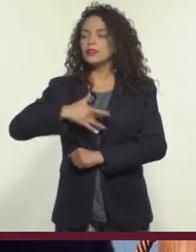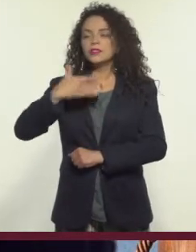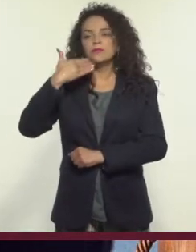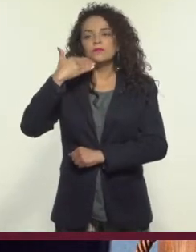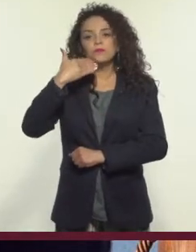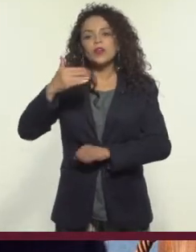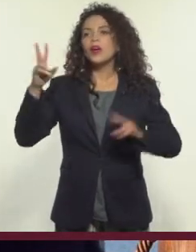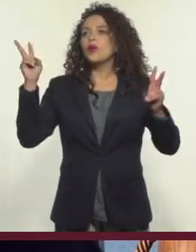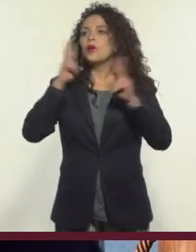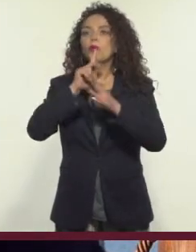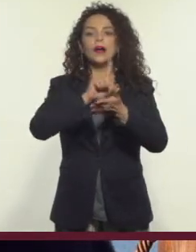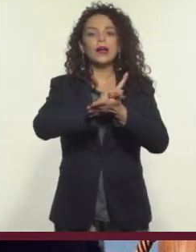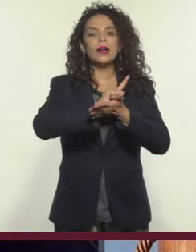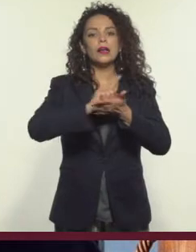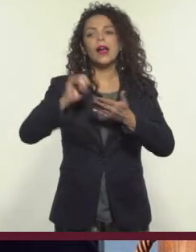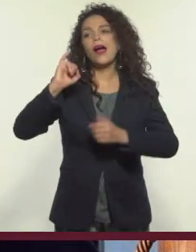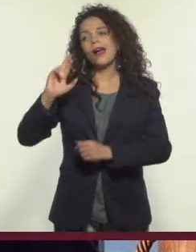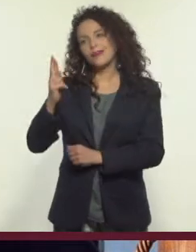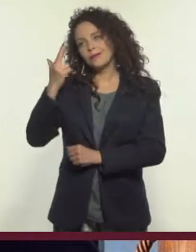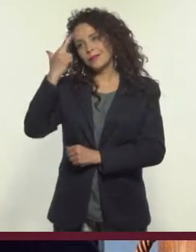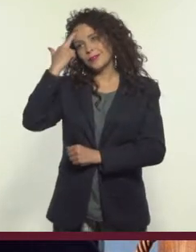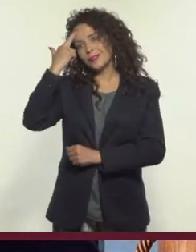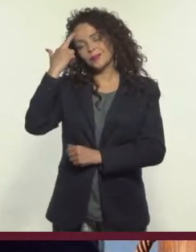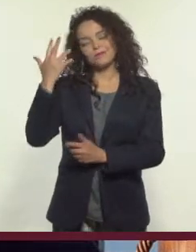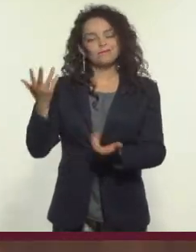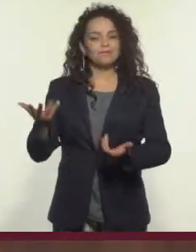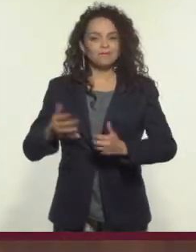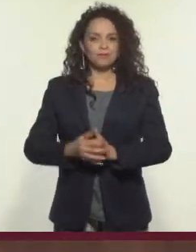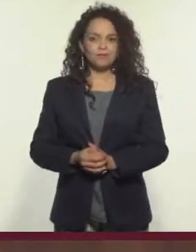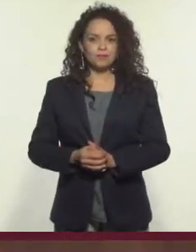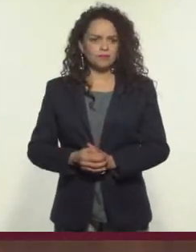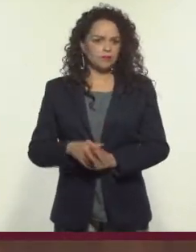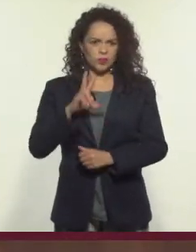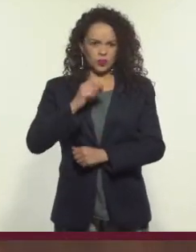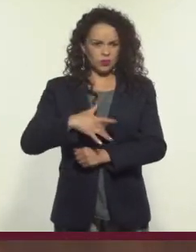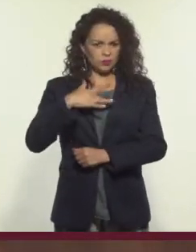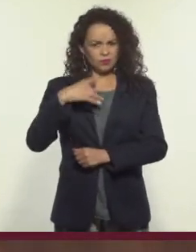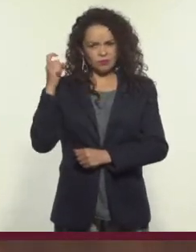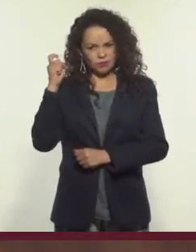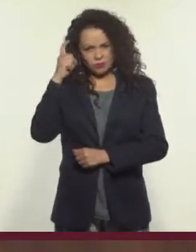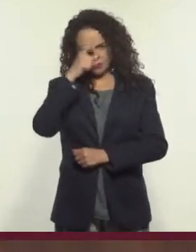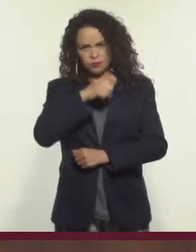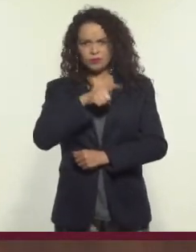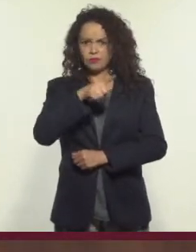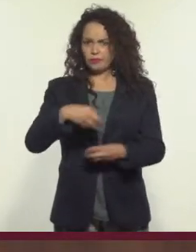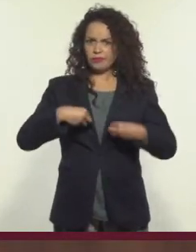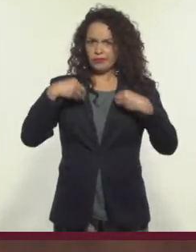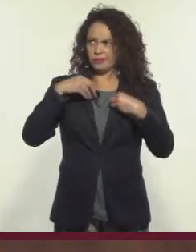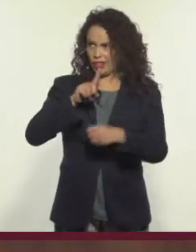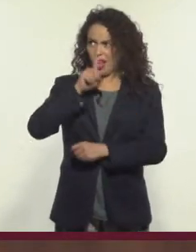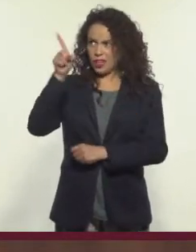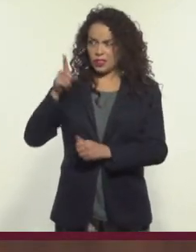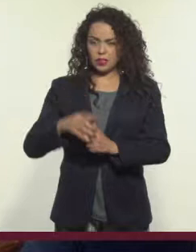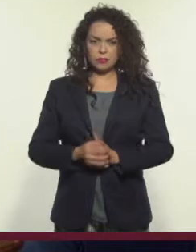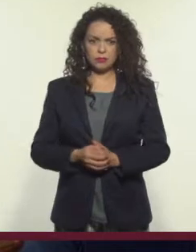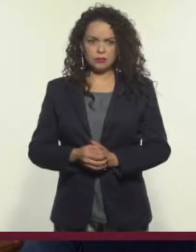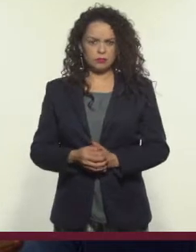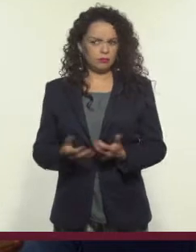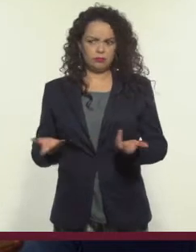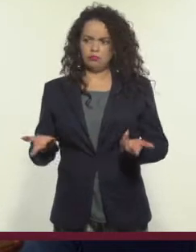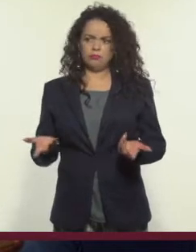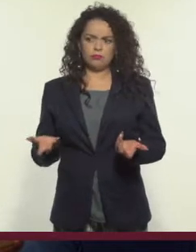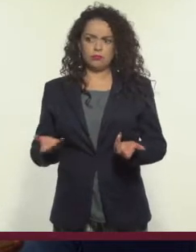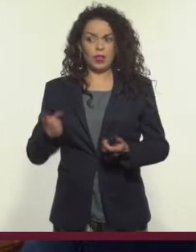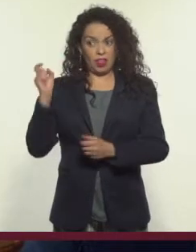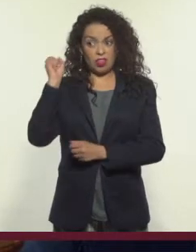bien el aire limpio y nos trae buenos recuerdos. ¿Y no se les está haciendo difícil adaptarse a la vida ya? Difícil